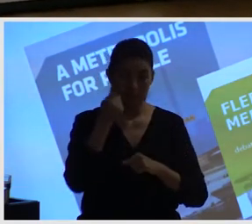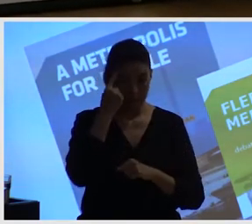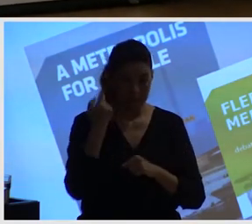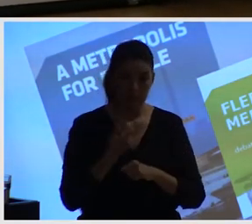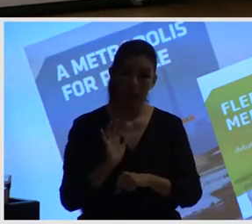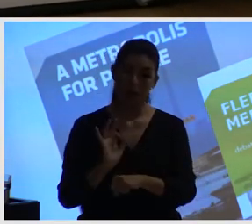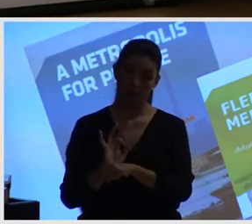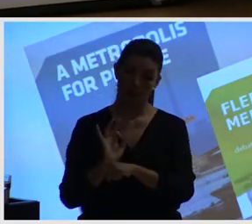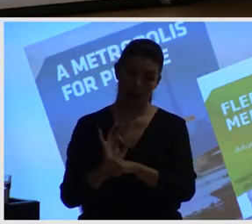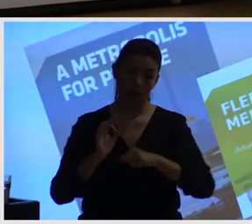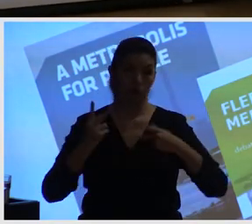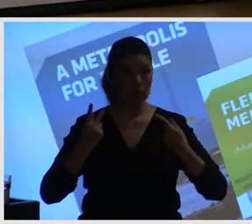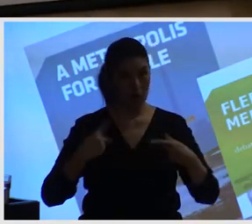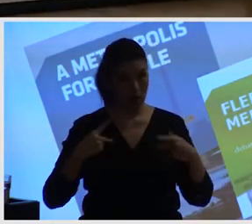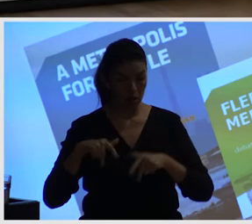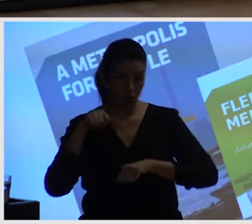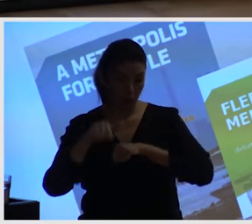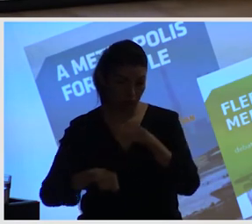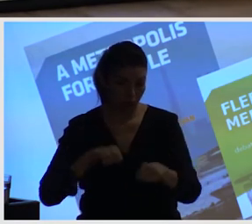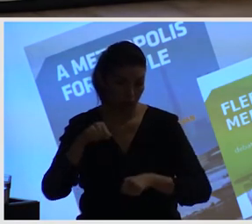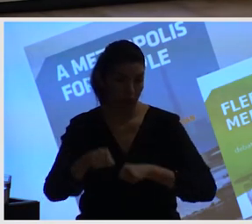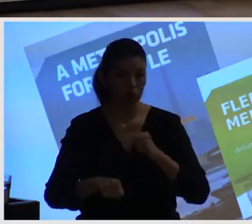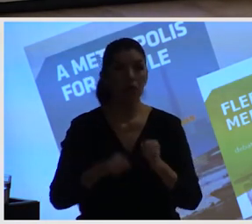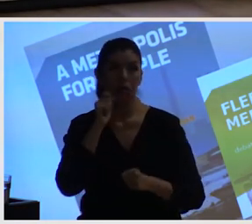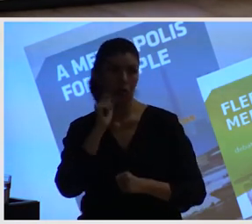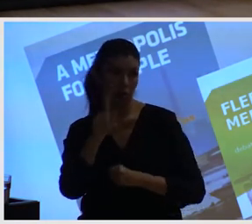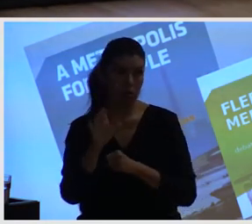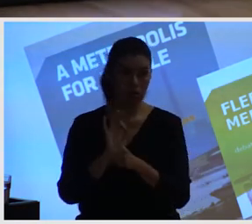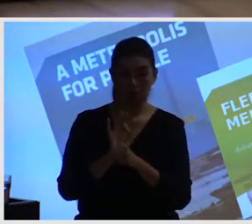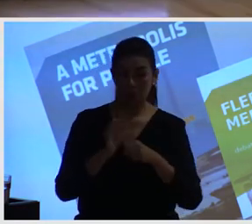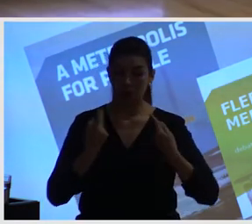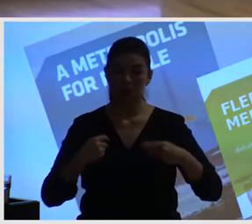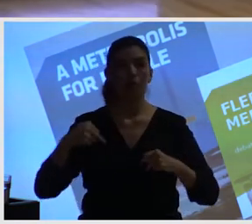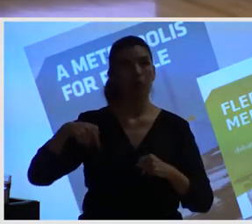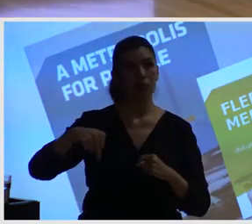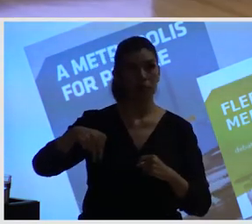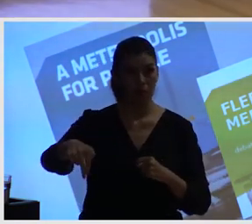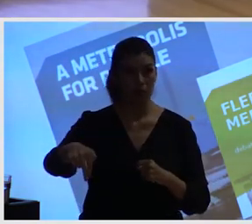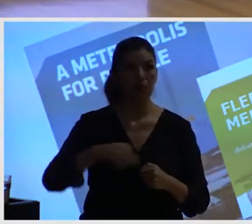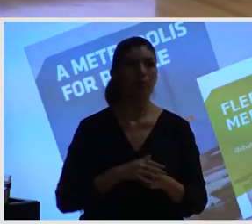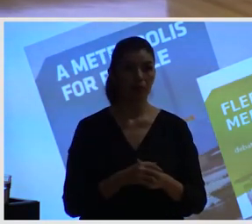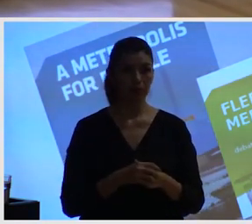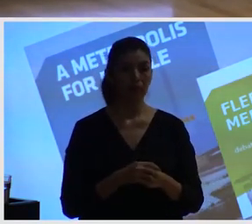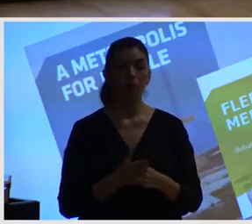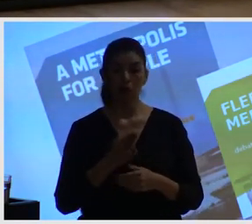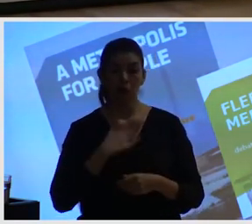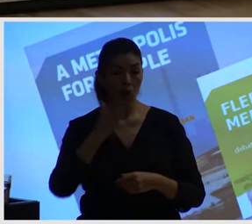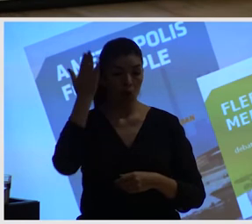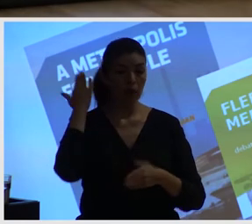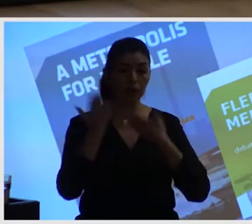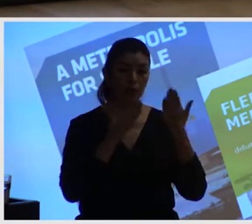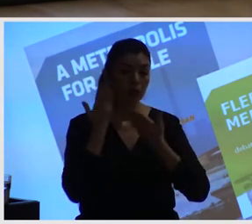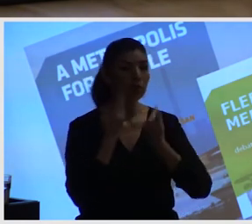enfoque de medición, de recogida de datos. Yo de formación soy arquitecto y